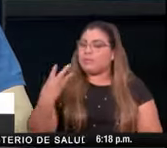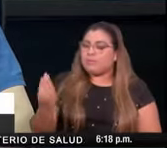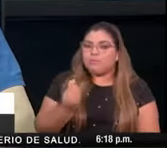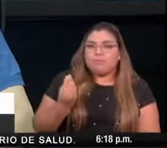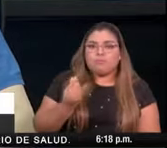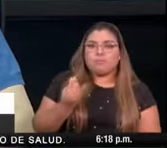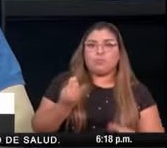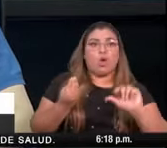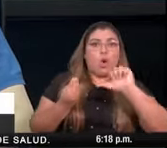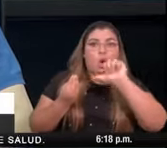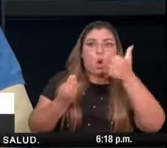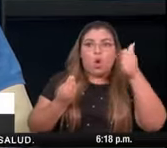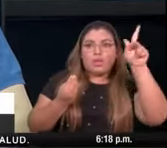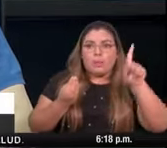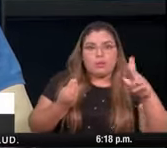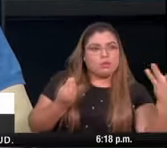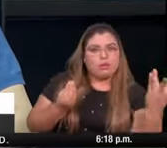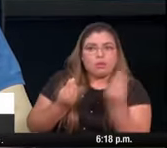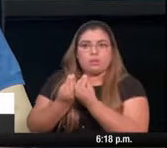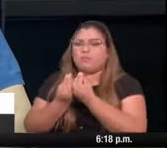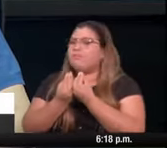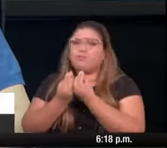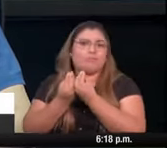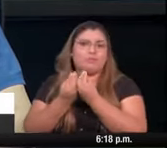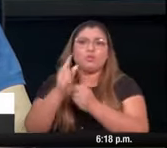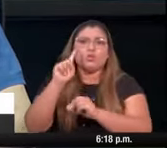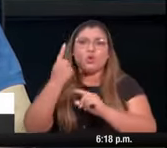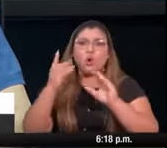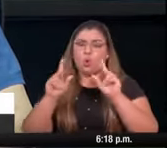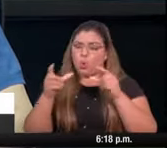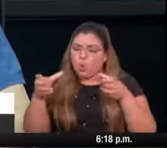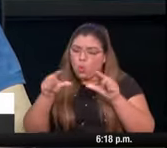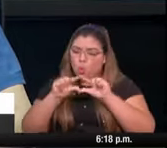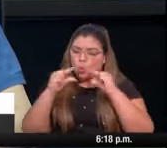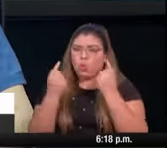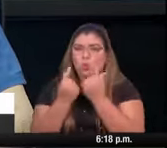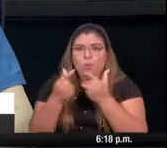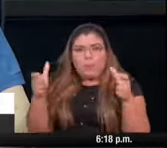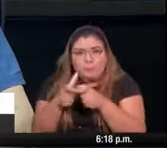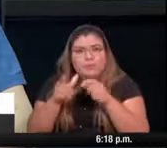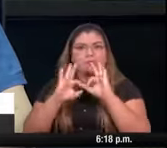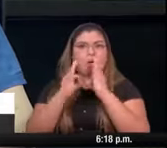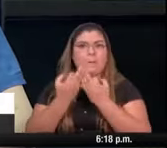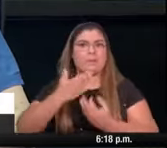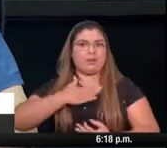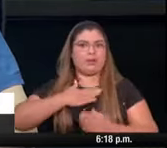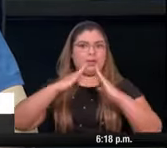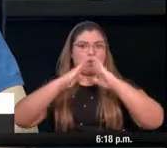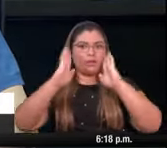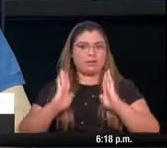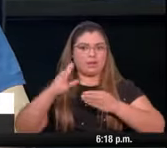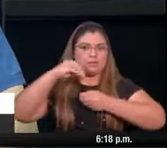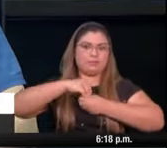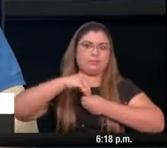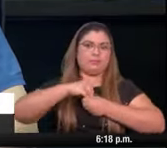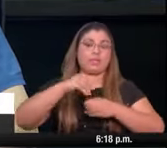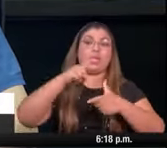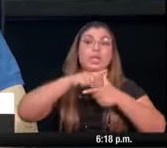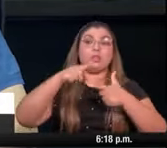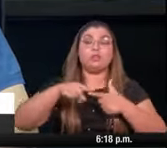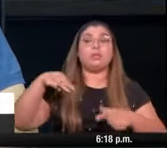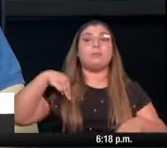de la vigilancia epidemiológica implica acciones que están realizándose para